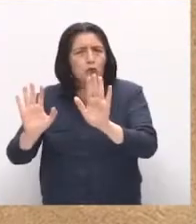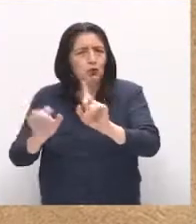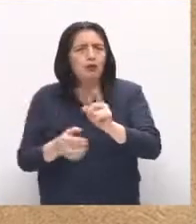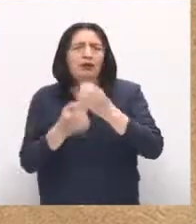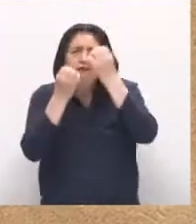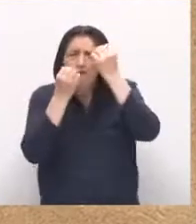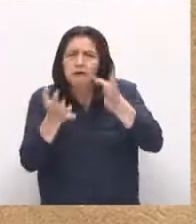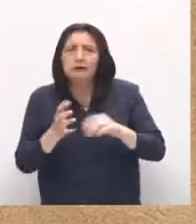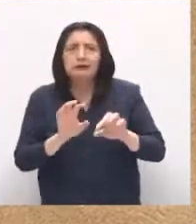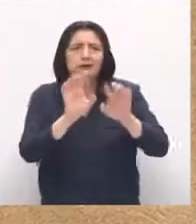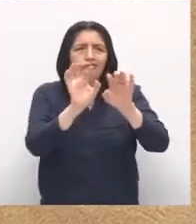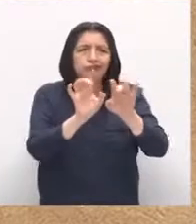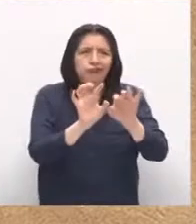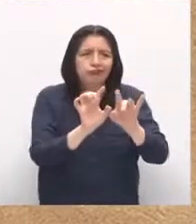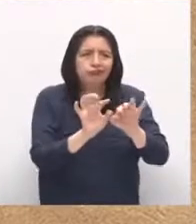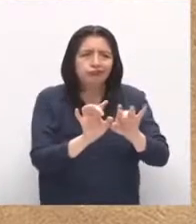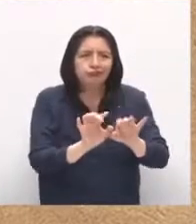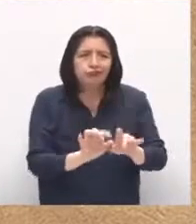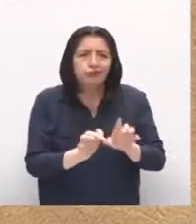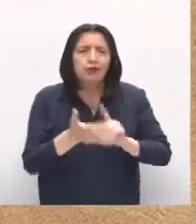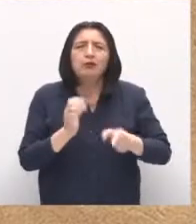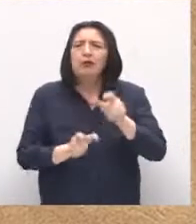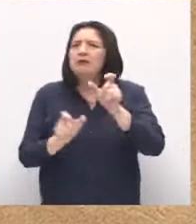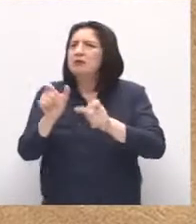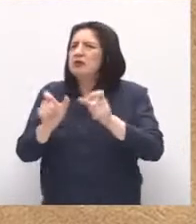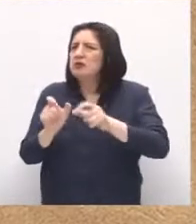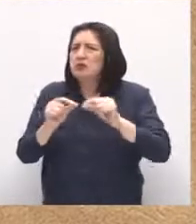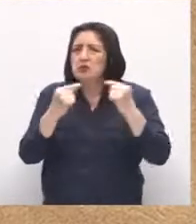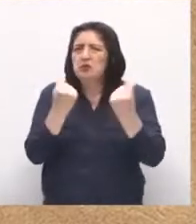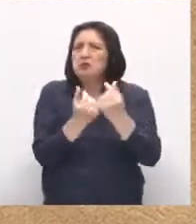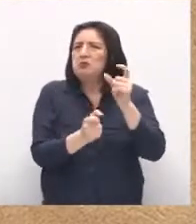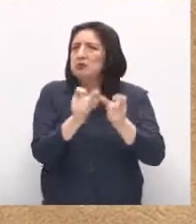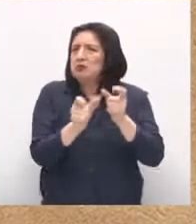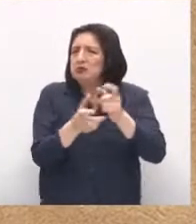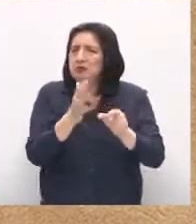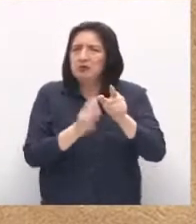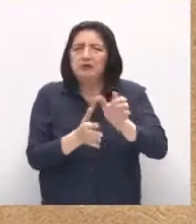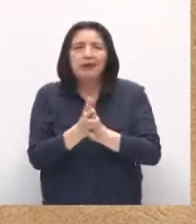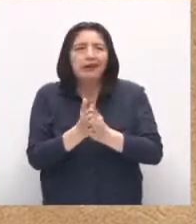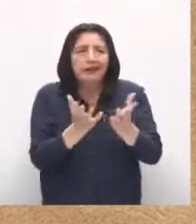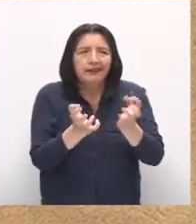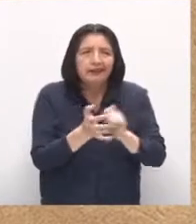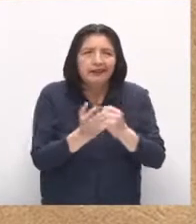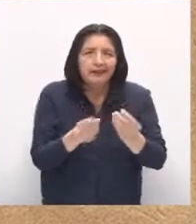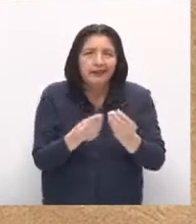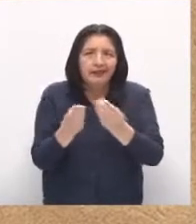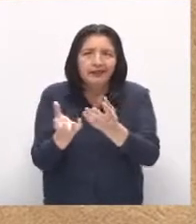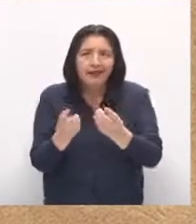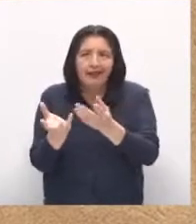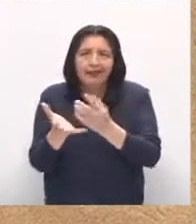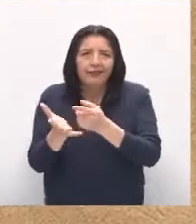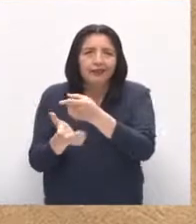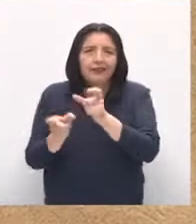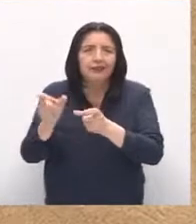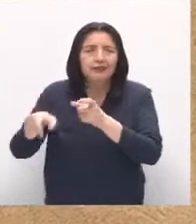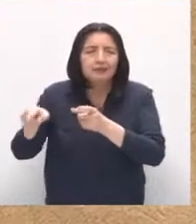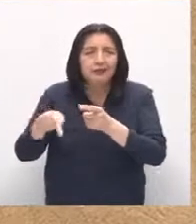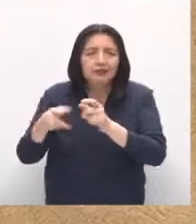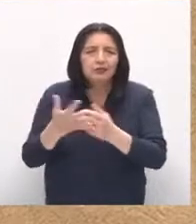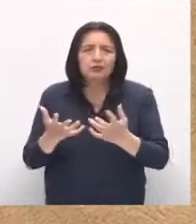que ha sido fabricada específicamente por personas o grupos de personas con la expectativa de generarnos una